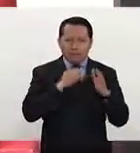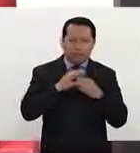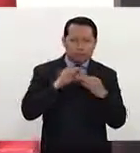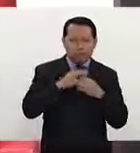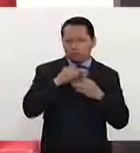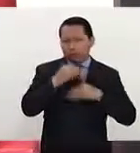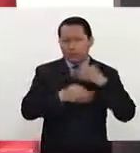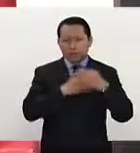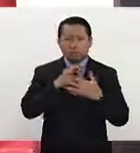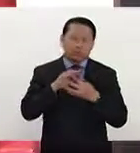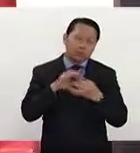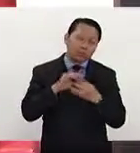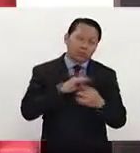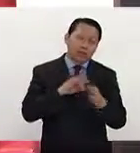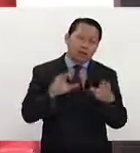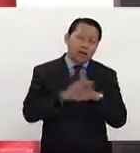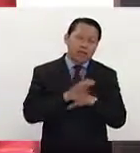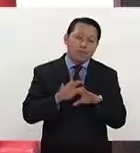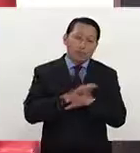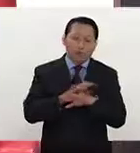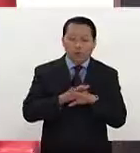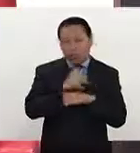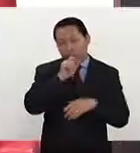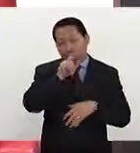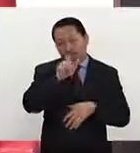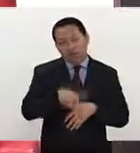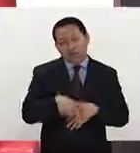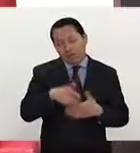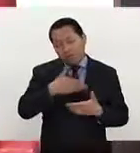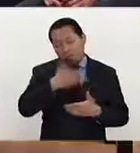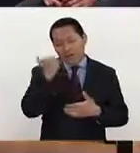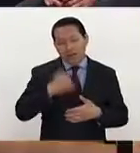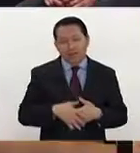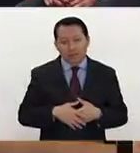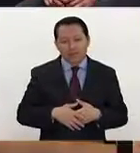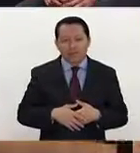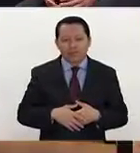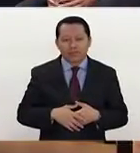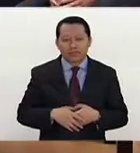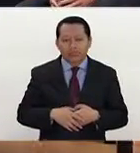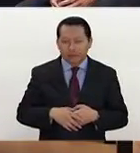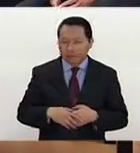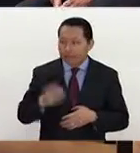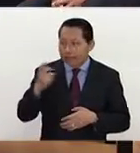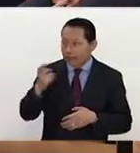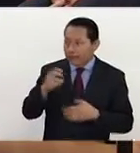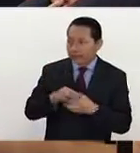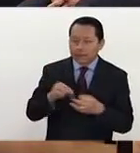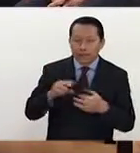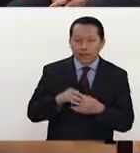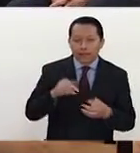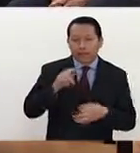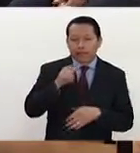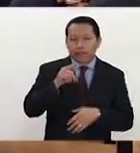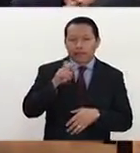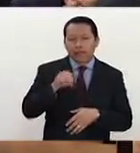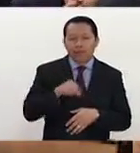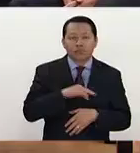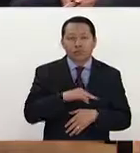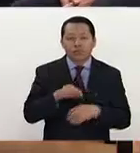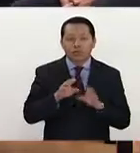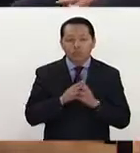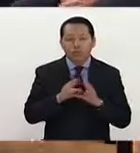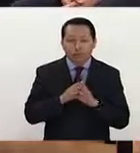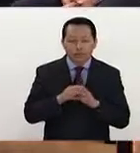que puede cambiar en cualquier momento. Es un personaje muy, muy impredecible. Sí, en ese sentido, iba yo al punto del Telecán, no podemos